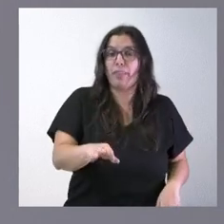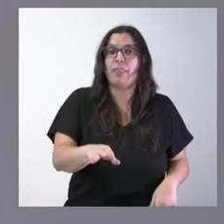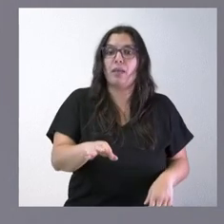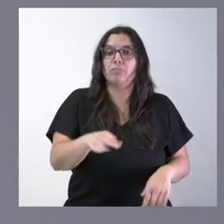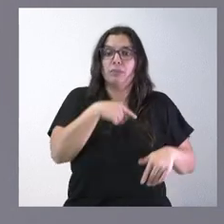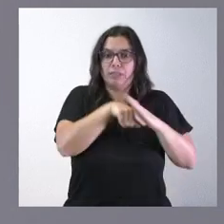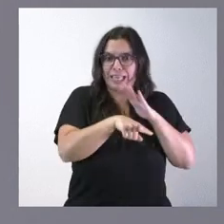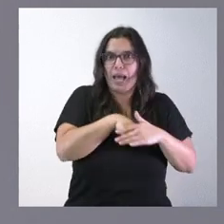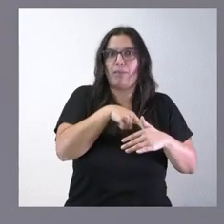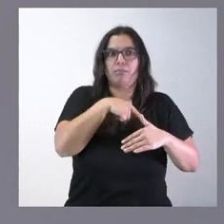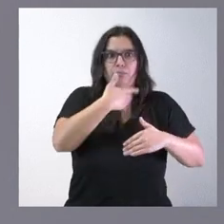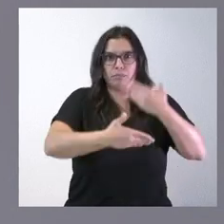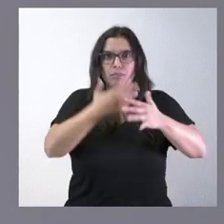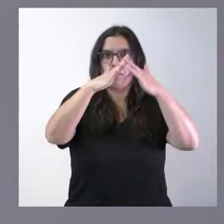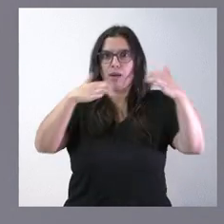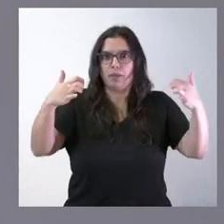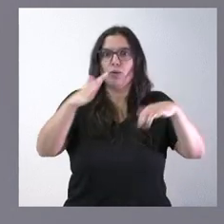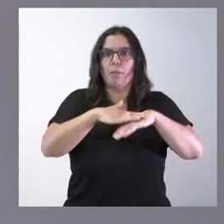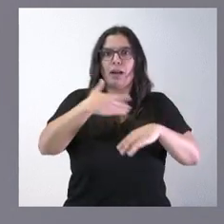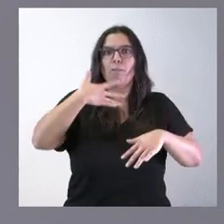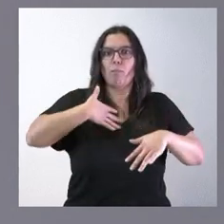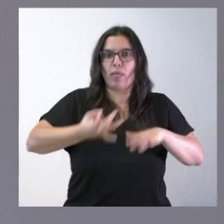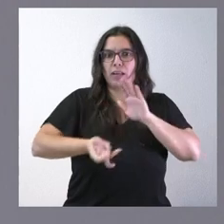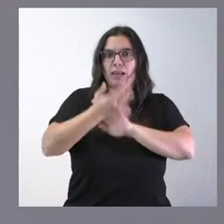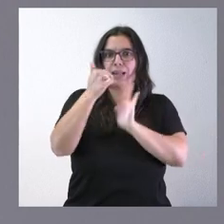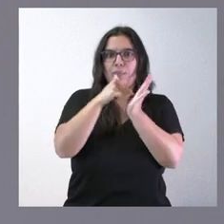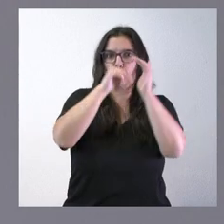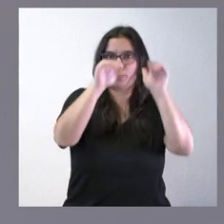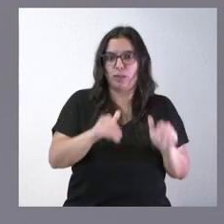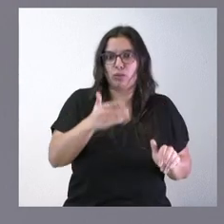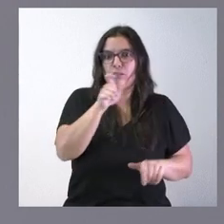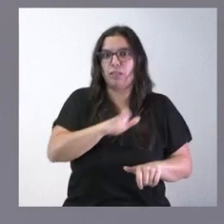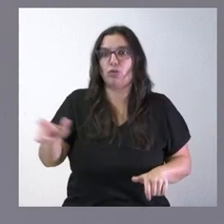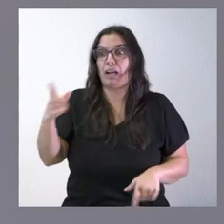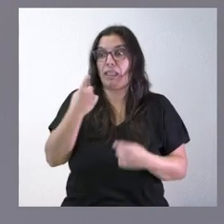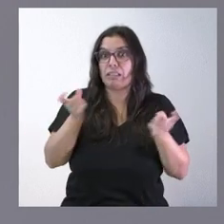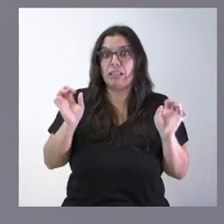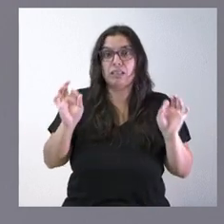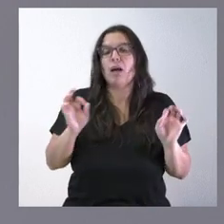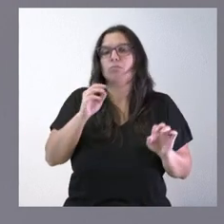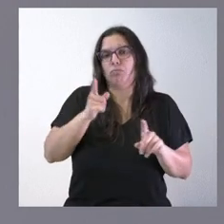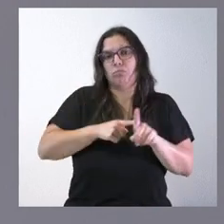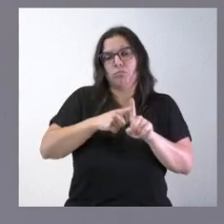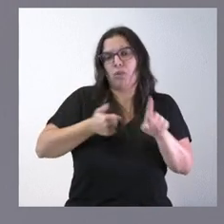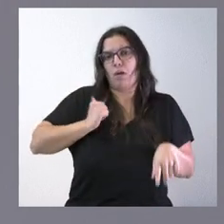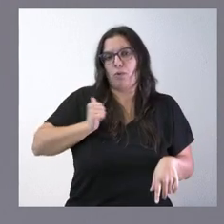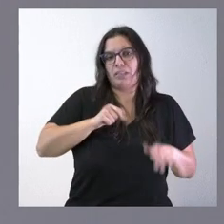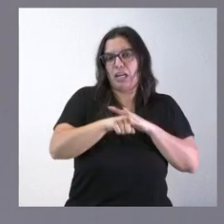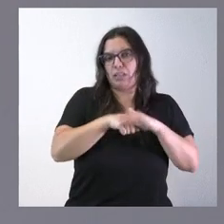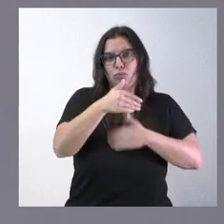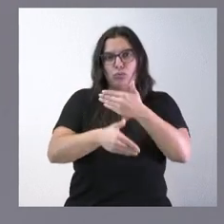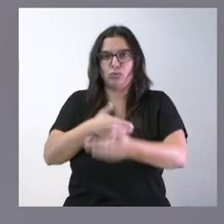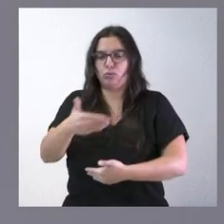parlamentario que nos permite garantizar esta reducción de impuestos para personas que lo pueden necesitar se va a utilizar ese trámite parlamentario como ya